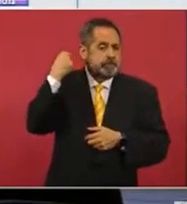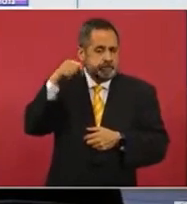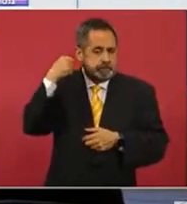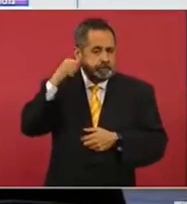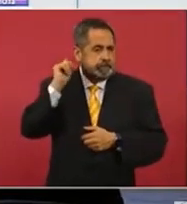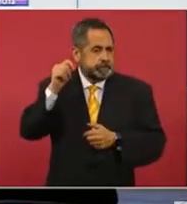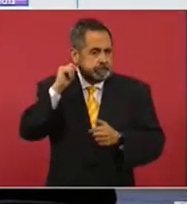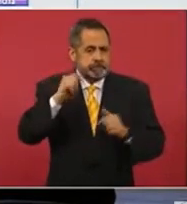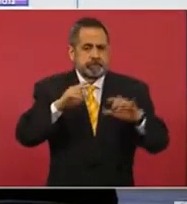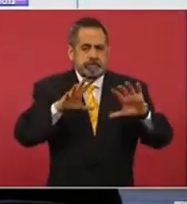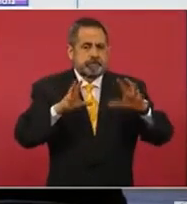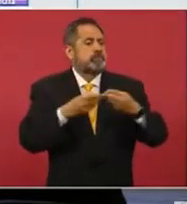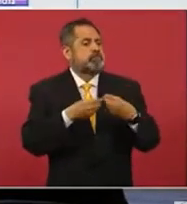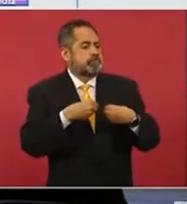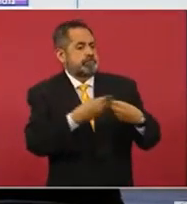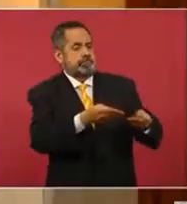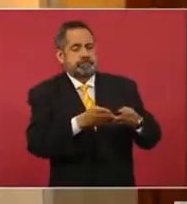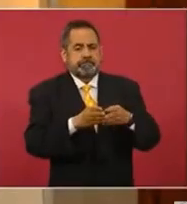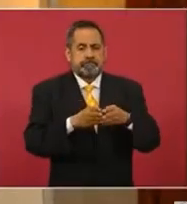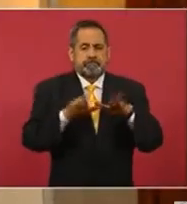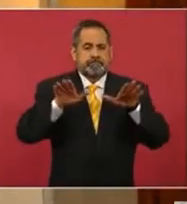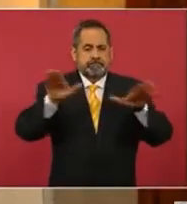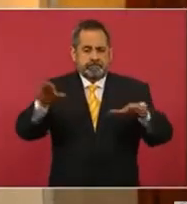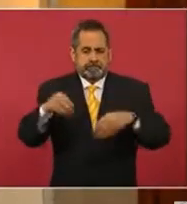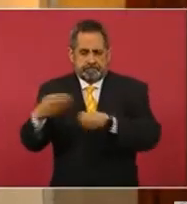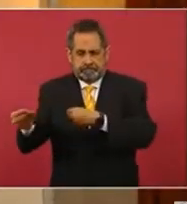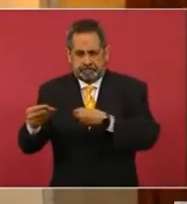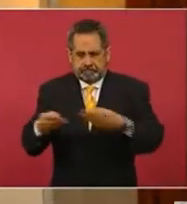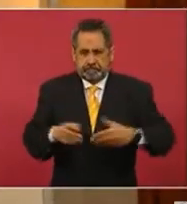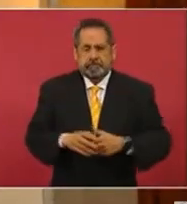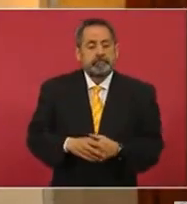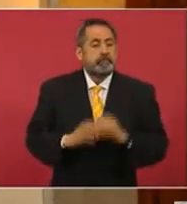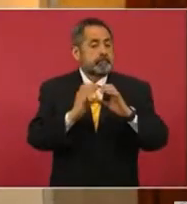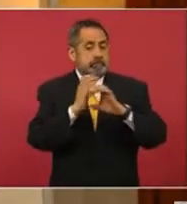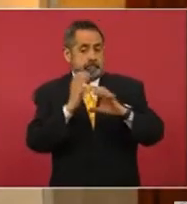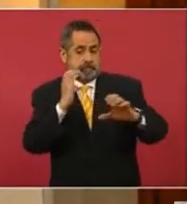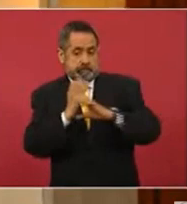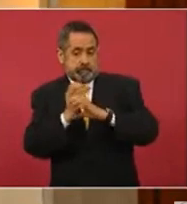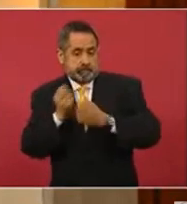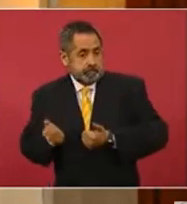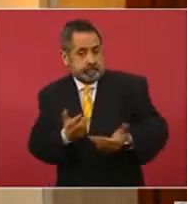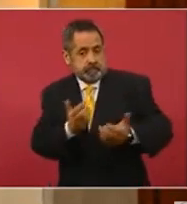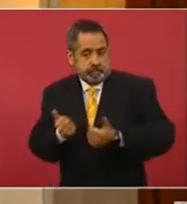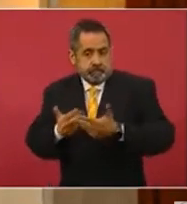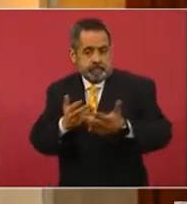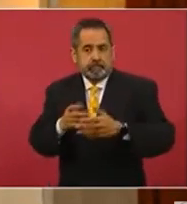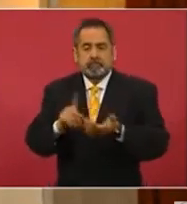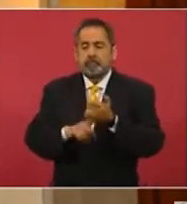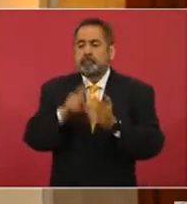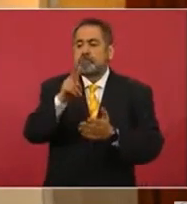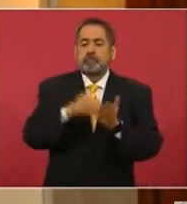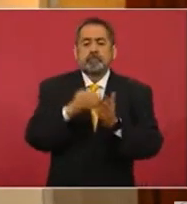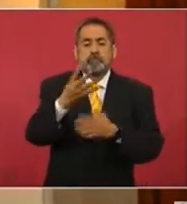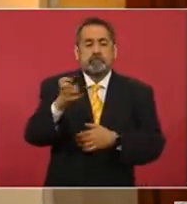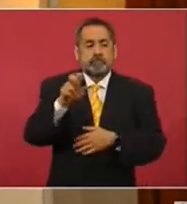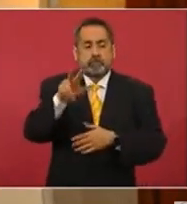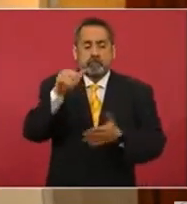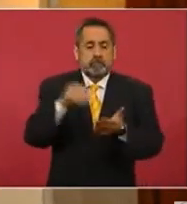Tabasco. Para la distribución vía terrestre fueron un total de 2.418